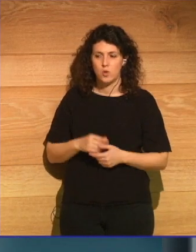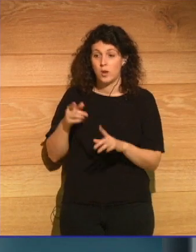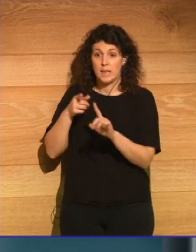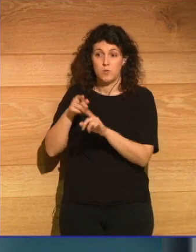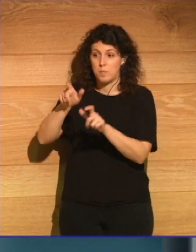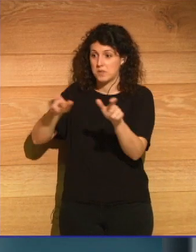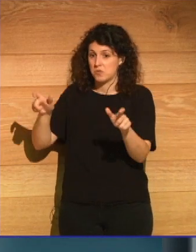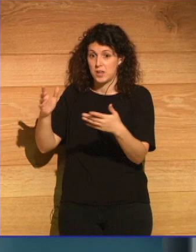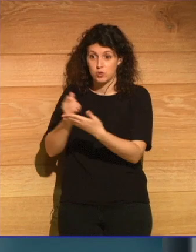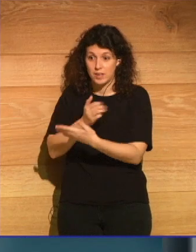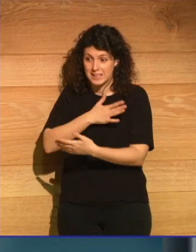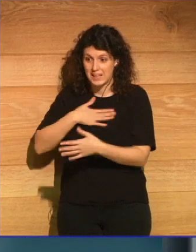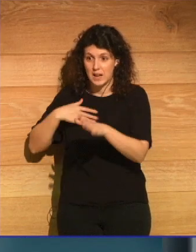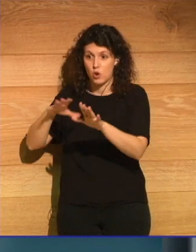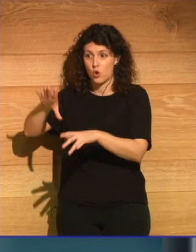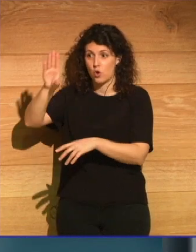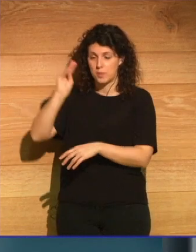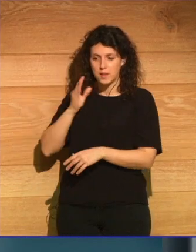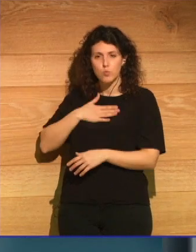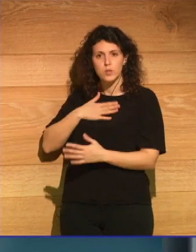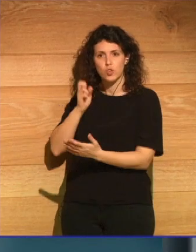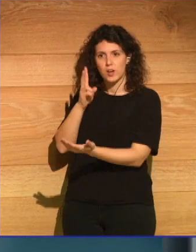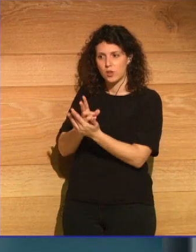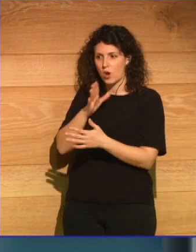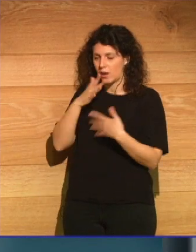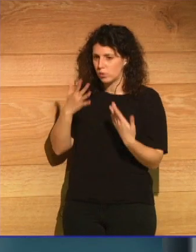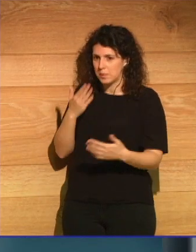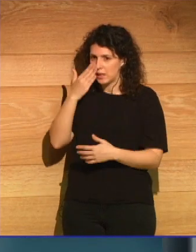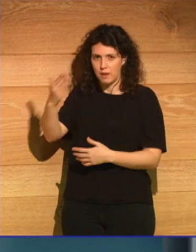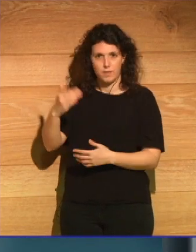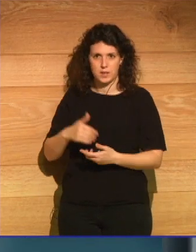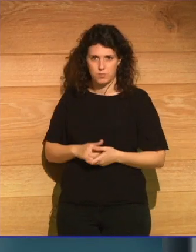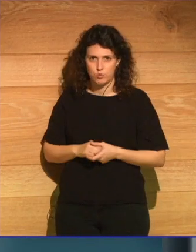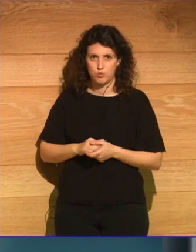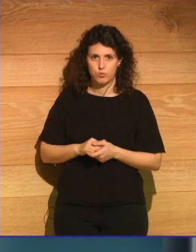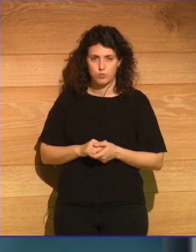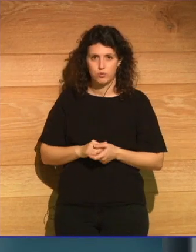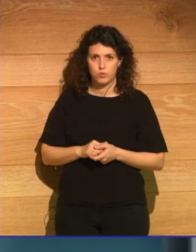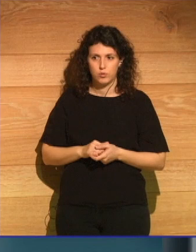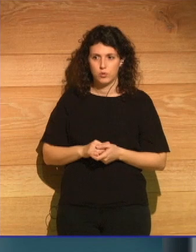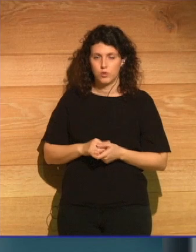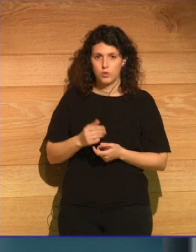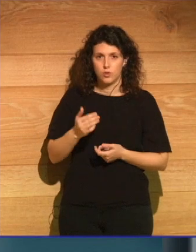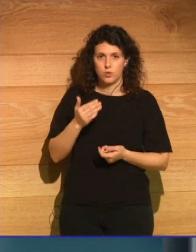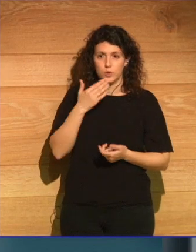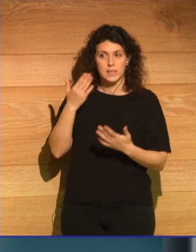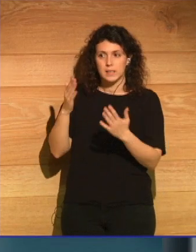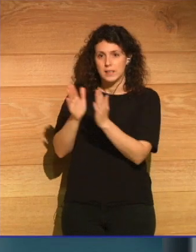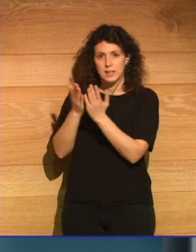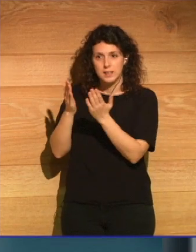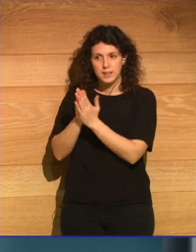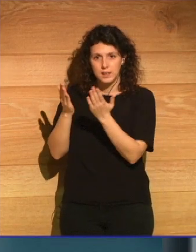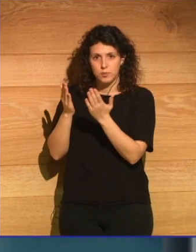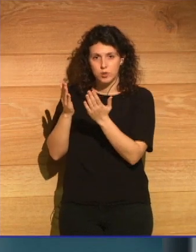comprender el reto al que nos enfrentamos hoy en día. Es un ensayo cautivador y